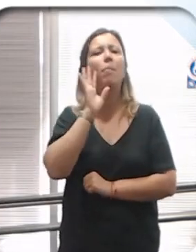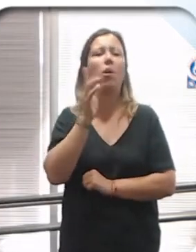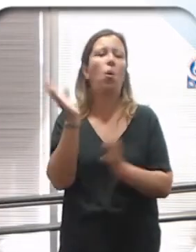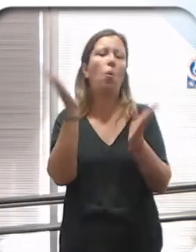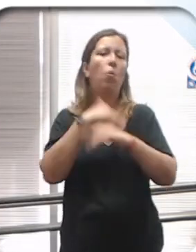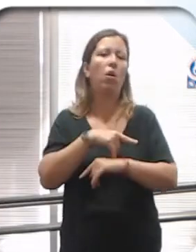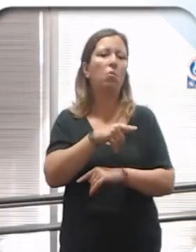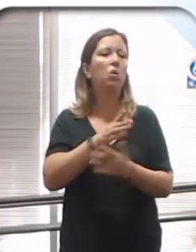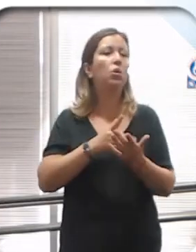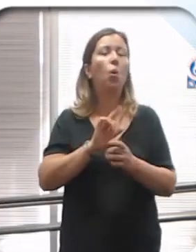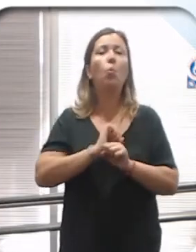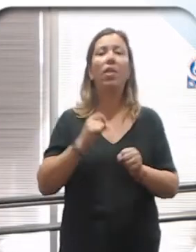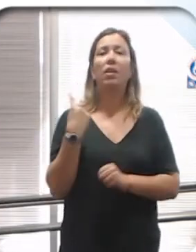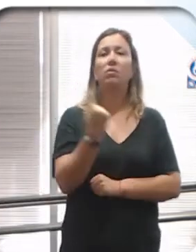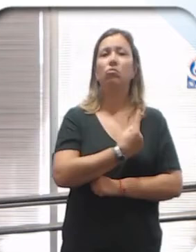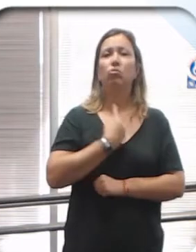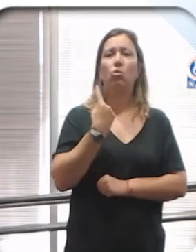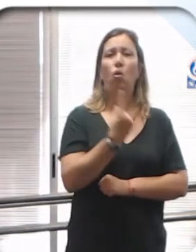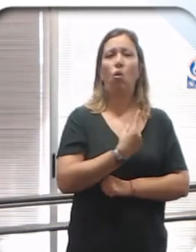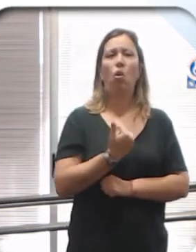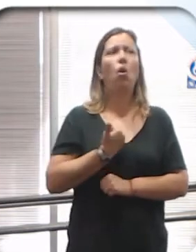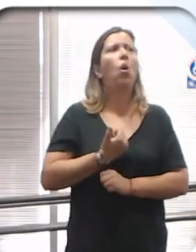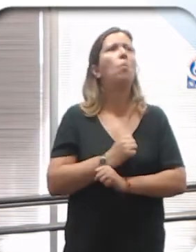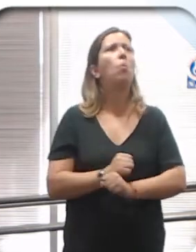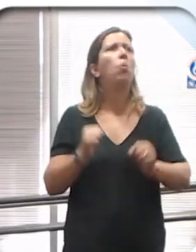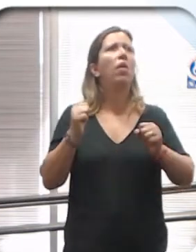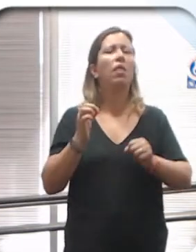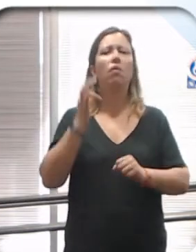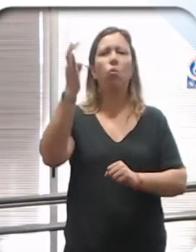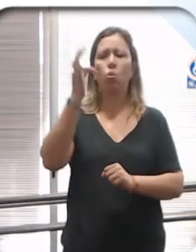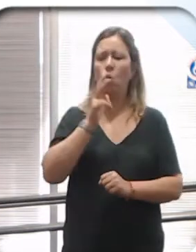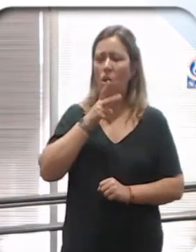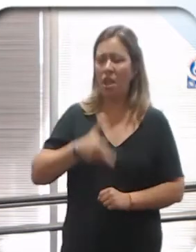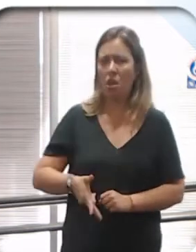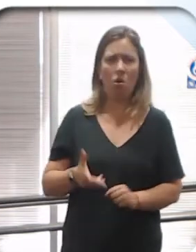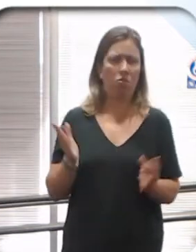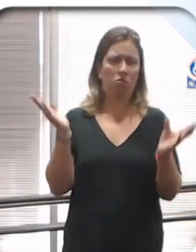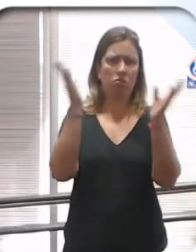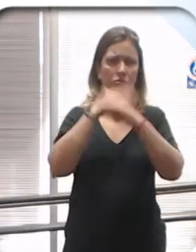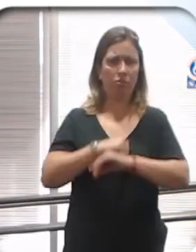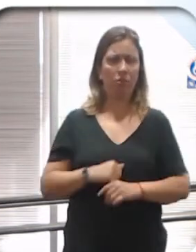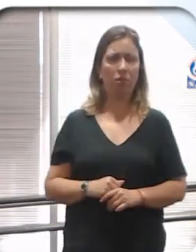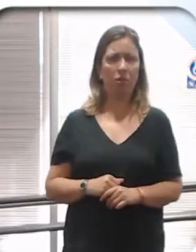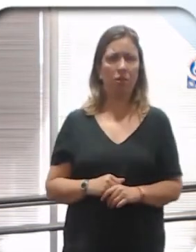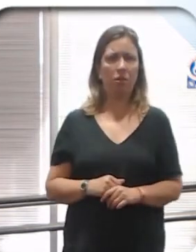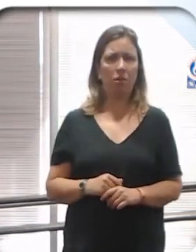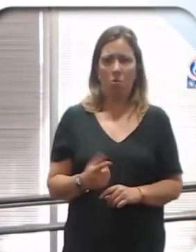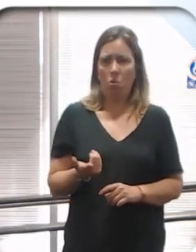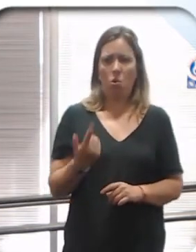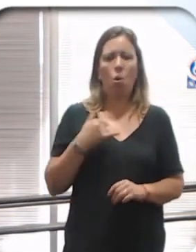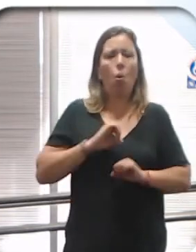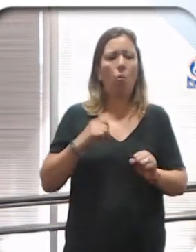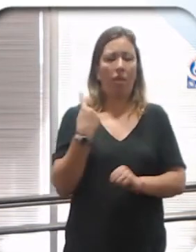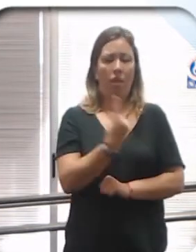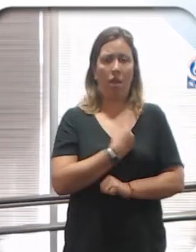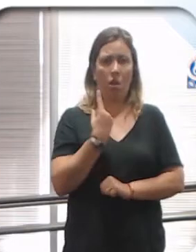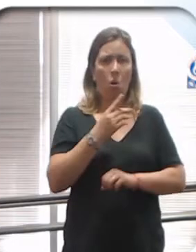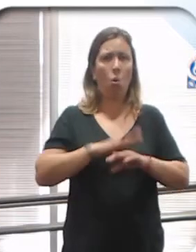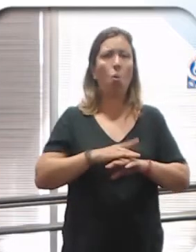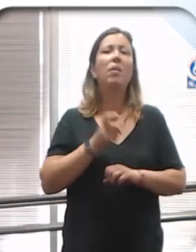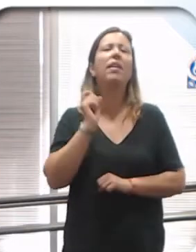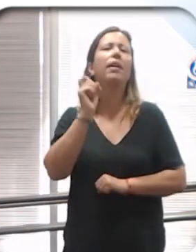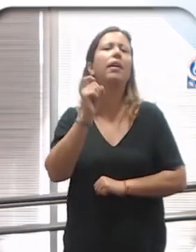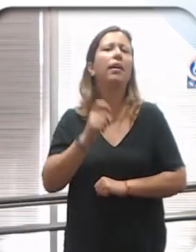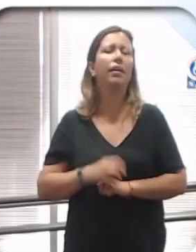Porque como no son autónomos, ¿cómo van a hacerse cargo de un niño? Cuando en realidad si no son autónomos, la culpa,